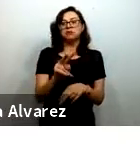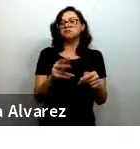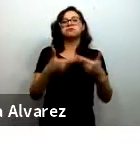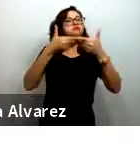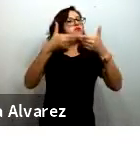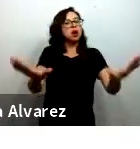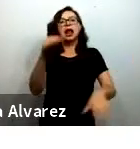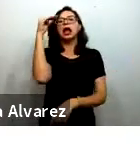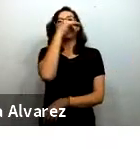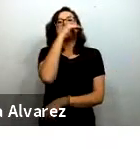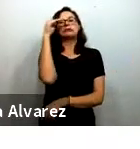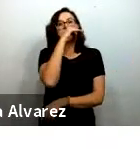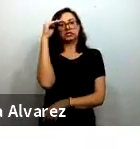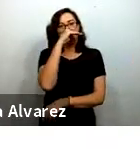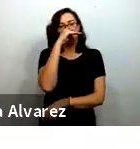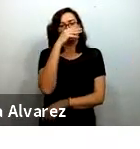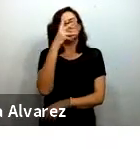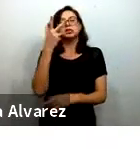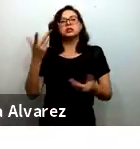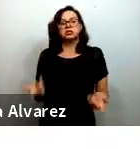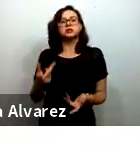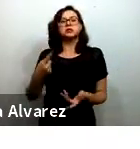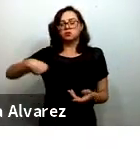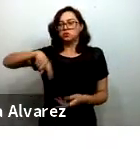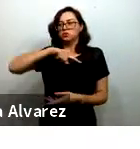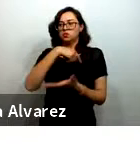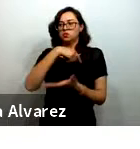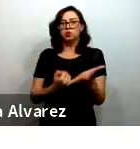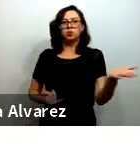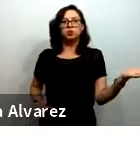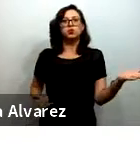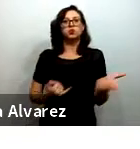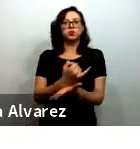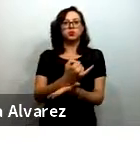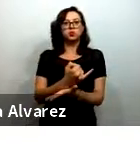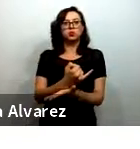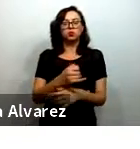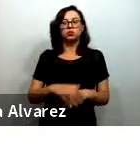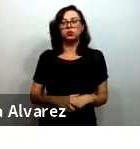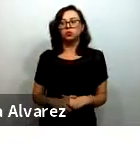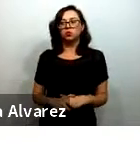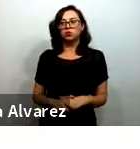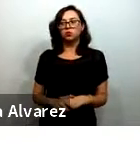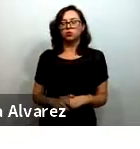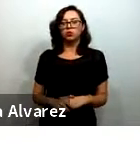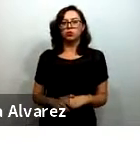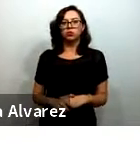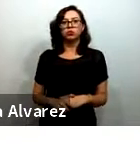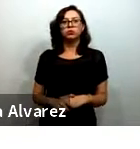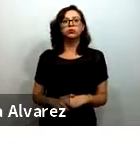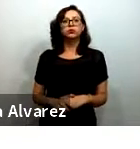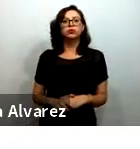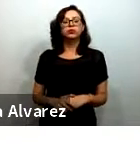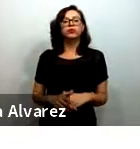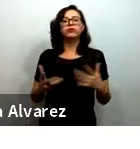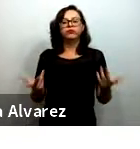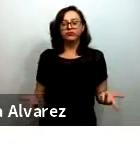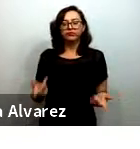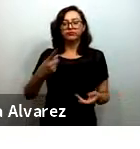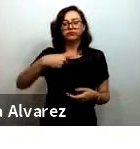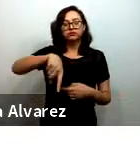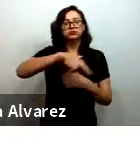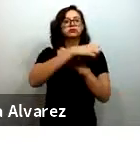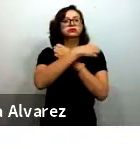como grupo se tomó al interior de la casa dijimos necesitamos contenidos para apoyar la educación a